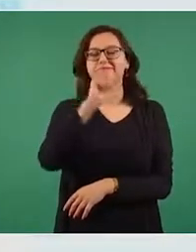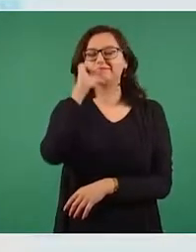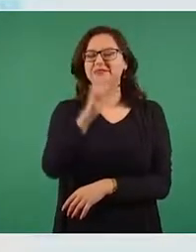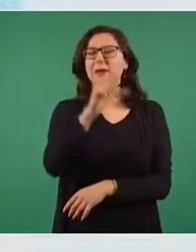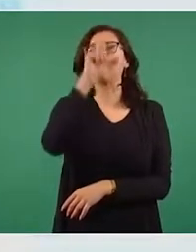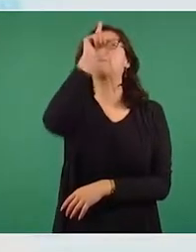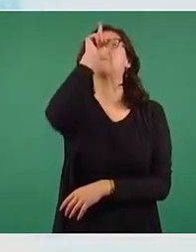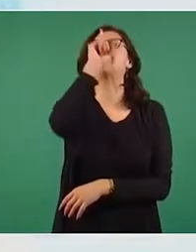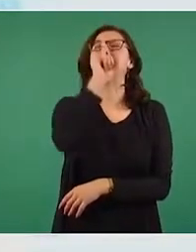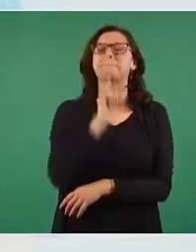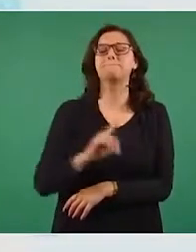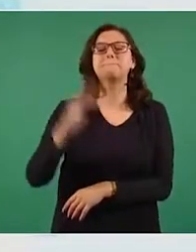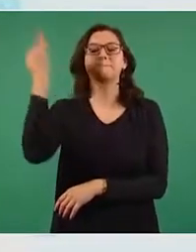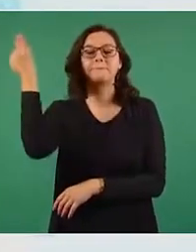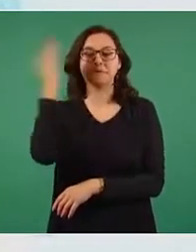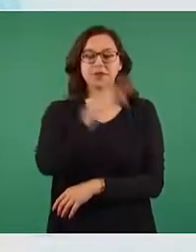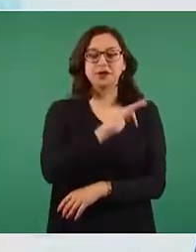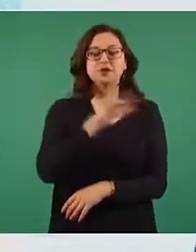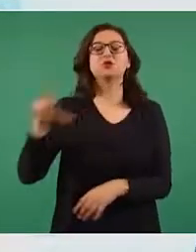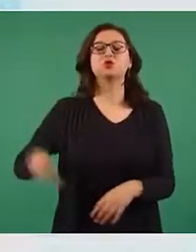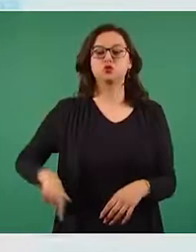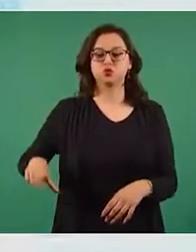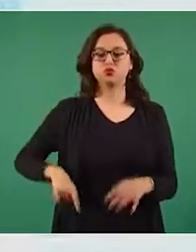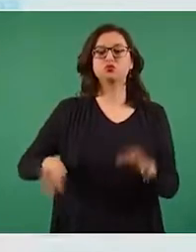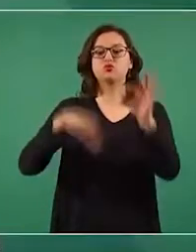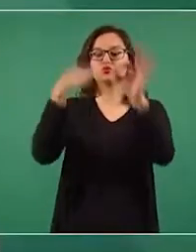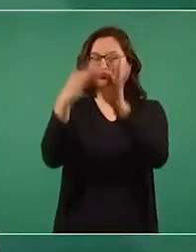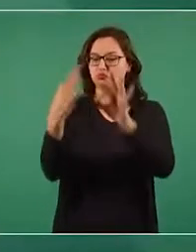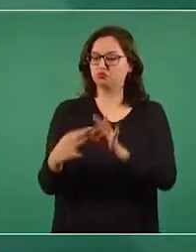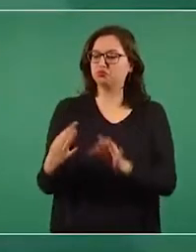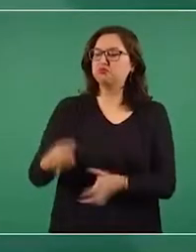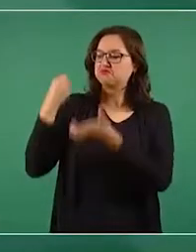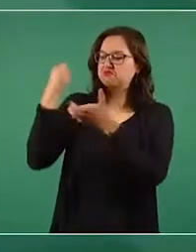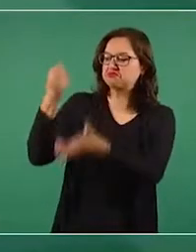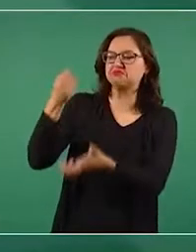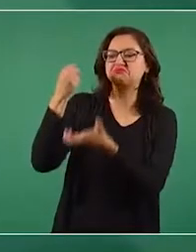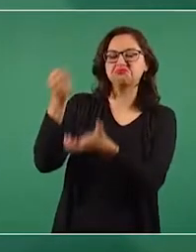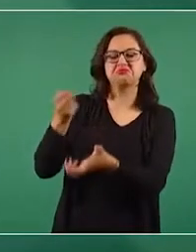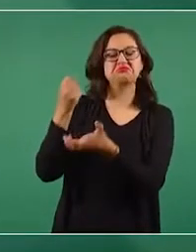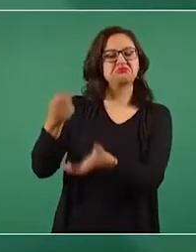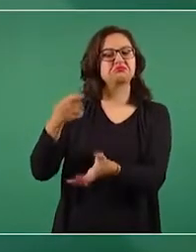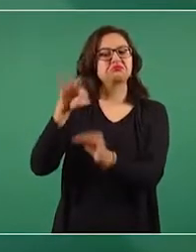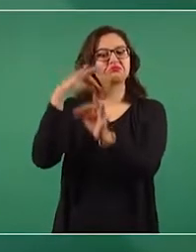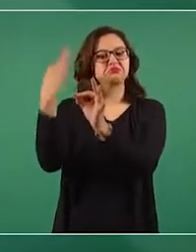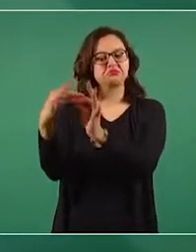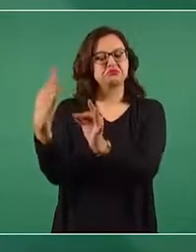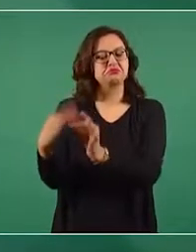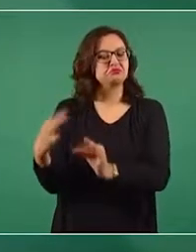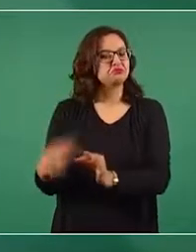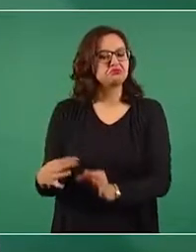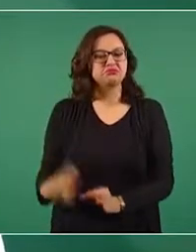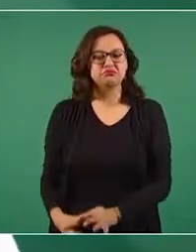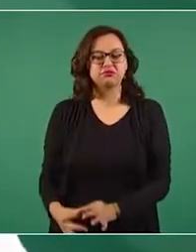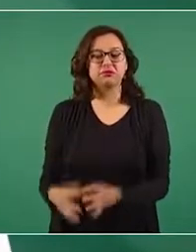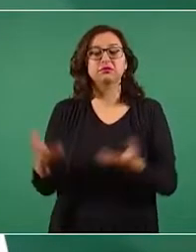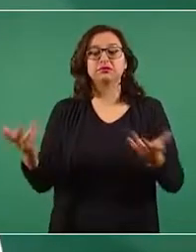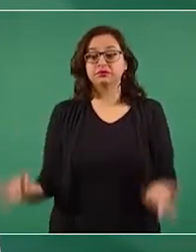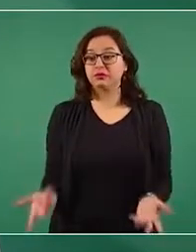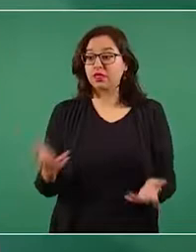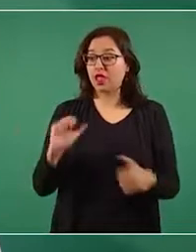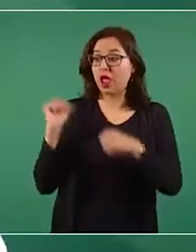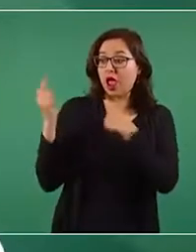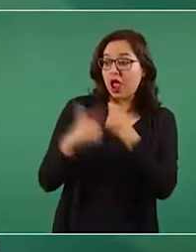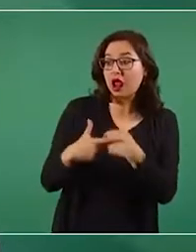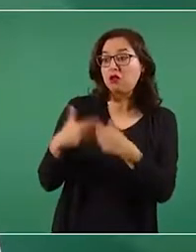gobierno federal ha cumplido a cabalidad la entrega de recursos a los centros públicos de investigación. No ha habido